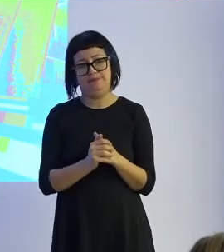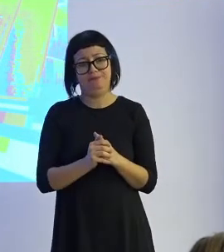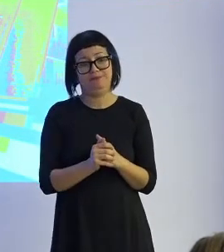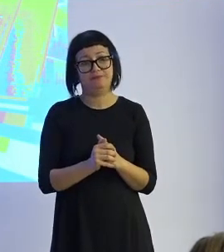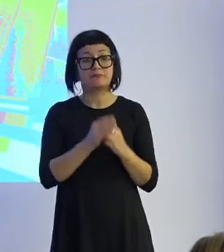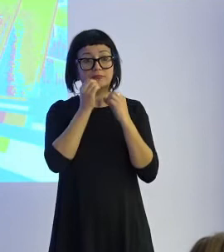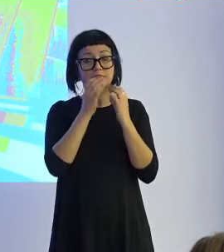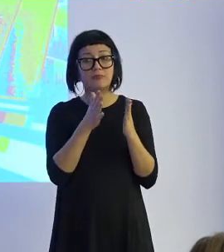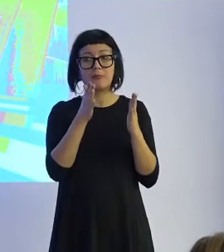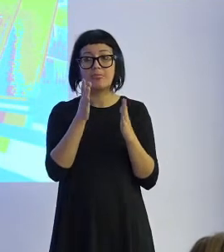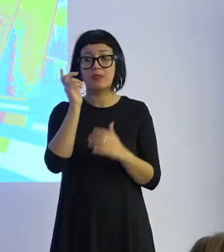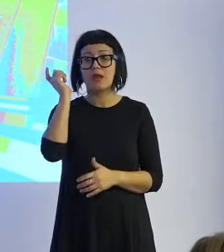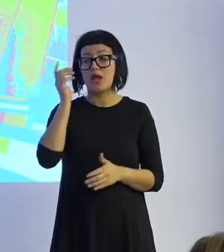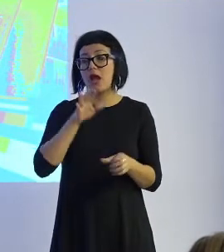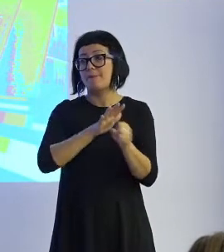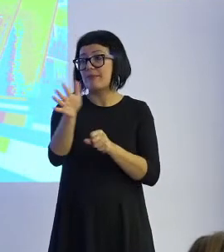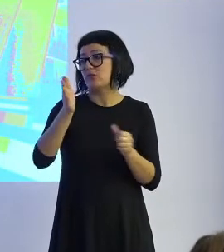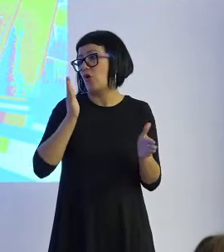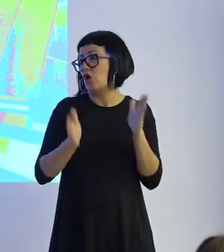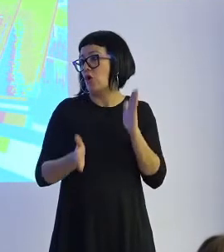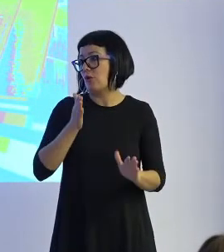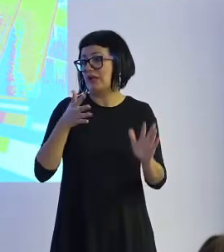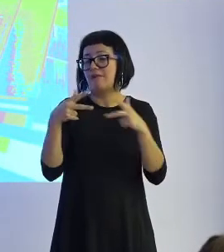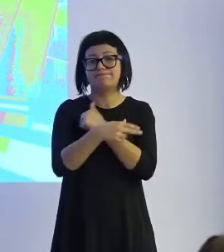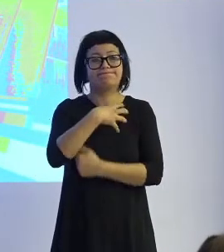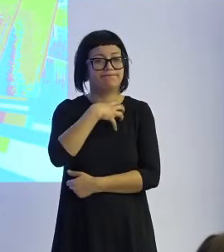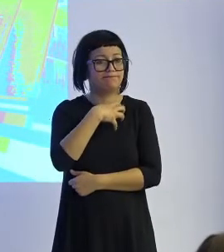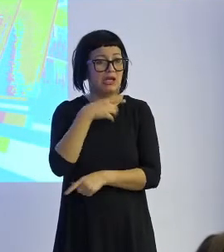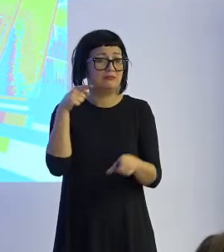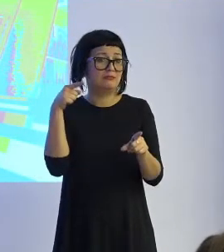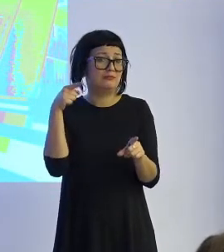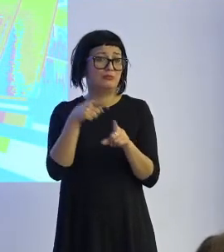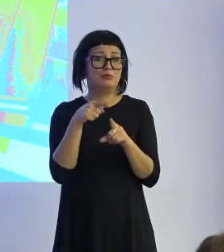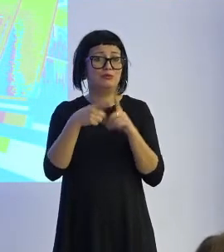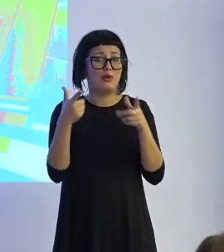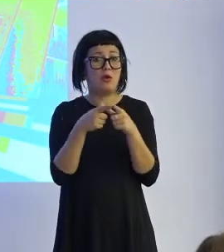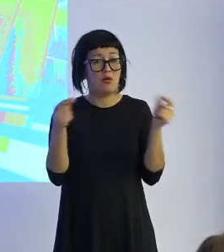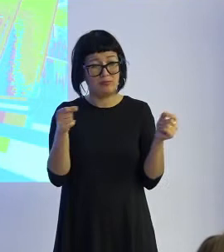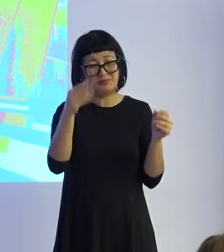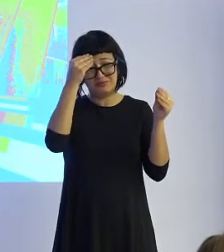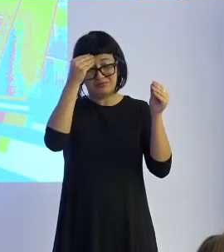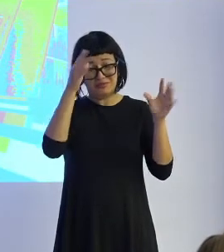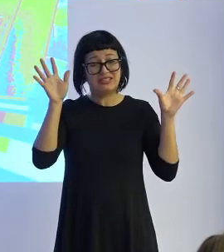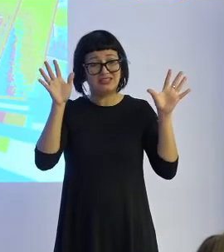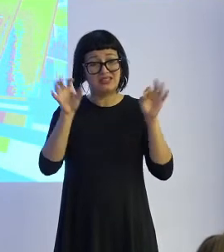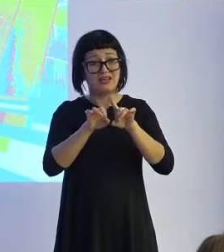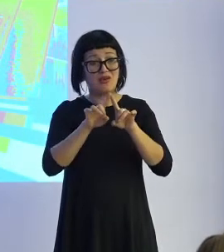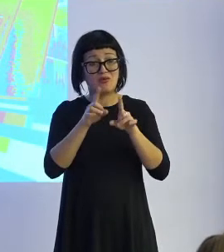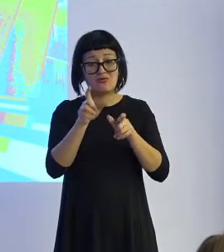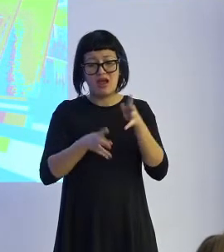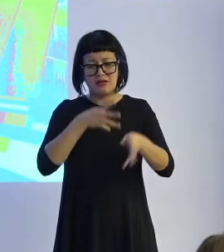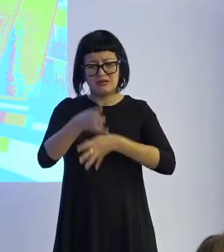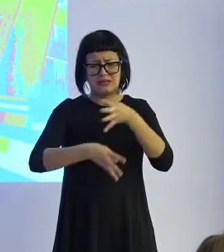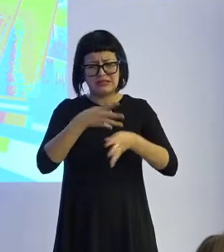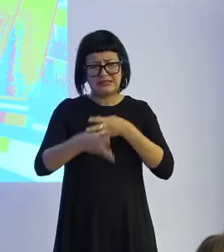la robótica es o hablar de robótica es inevitable sobre todo en el caso de Japón podéis imaginaros que una población tan